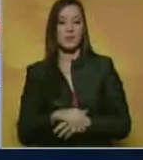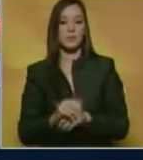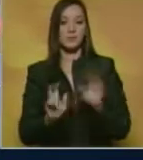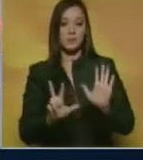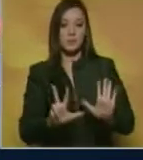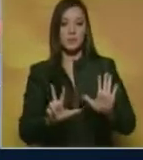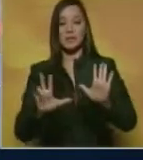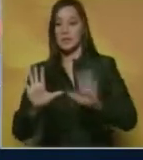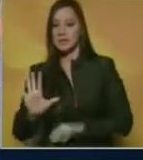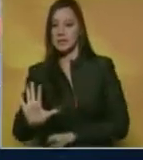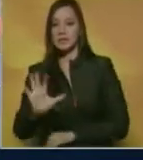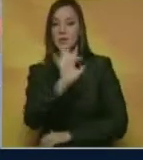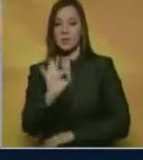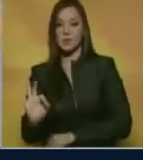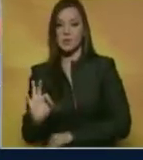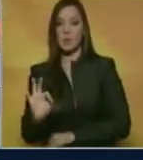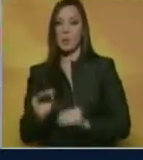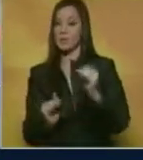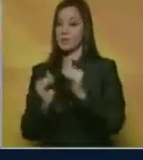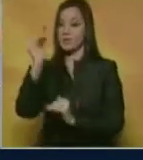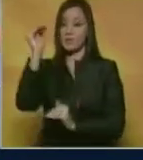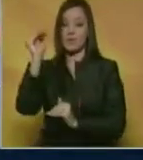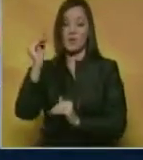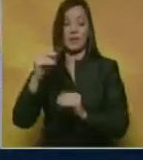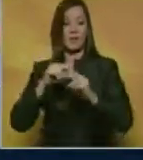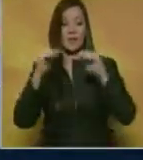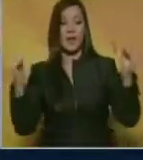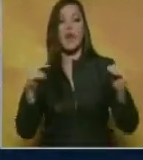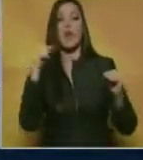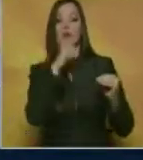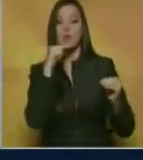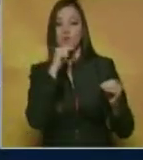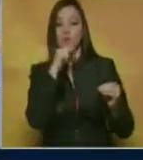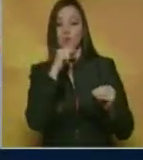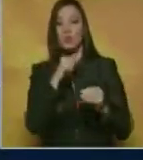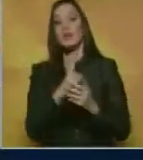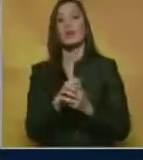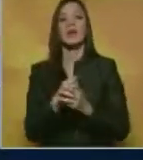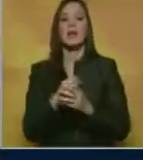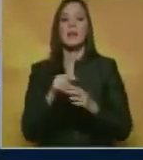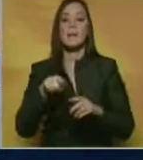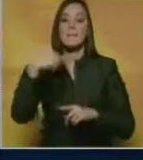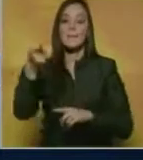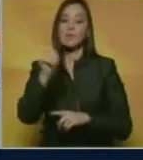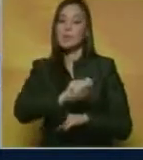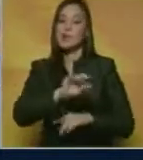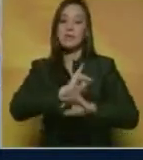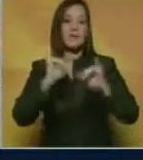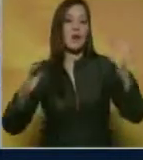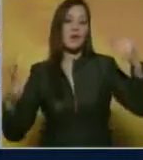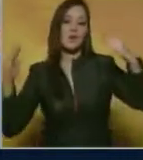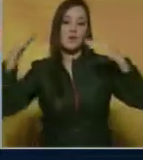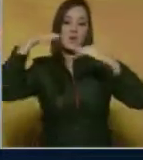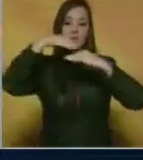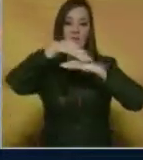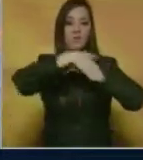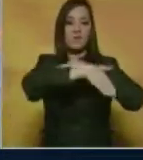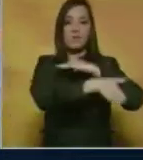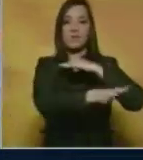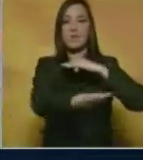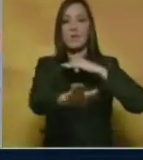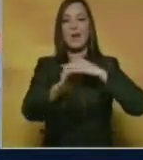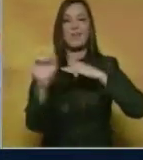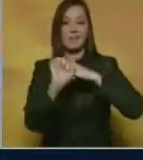85%. Esa obra va a estar lista para el mes de octubre, el próximo mes. Y bueno, tiene un avance muy importante.